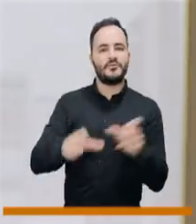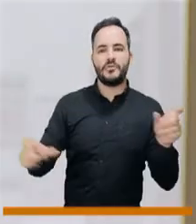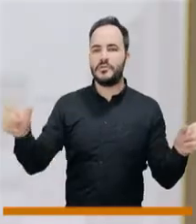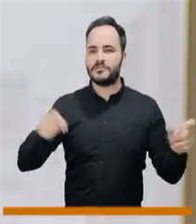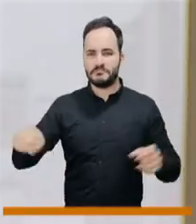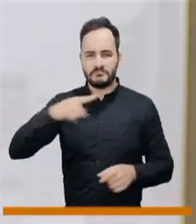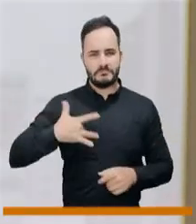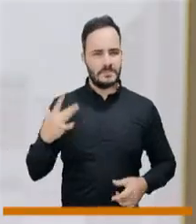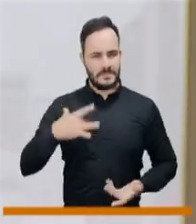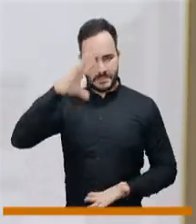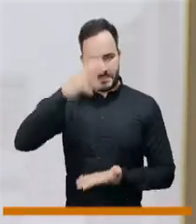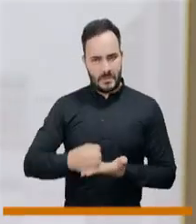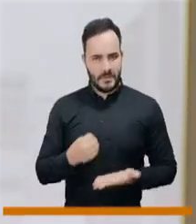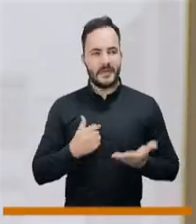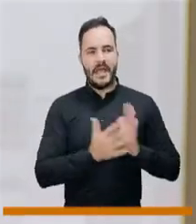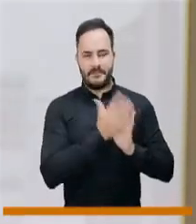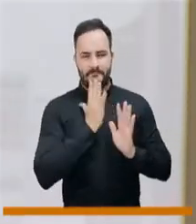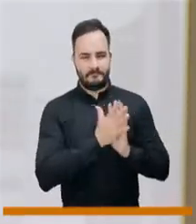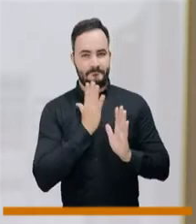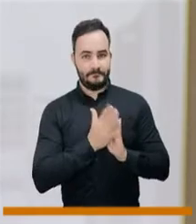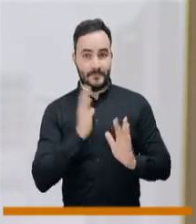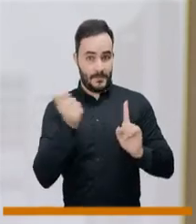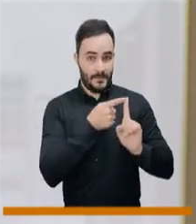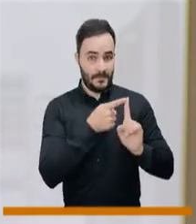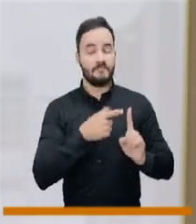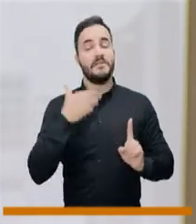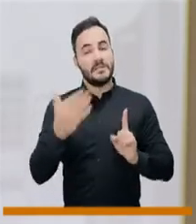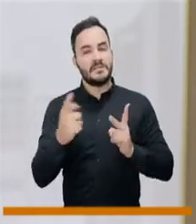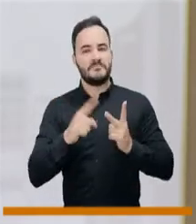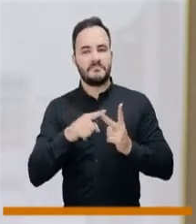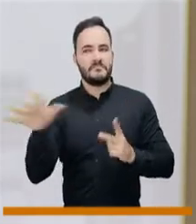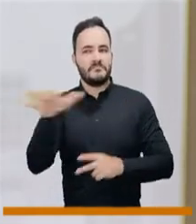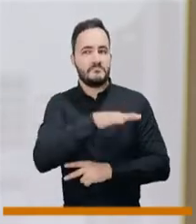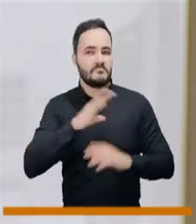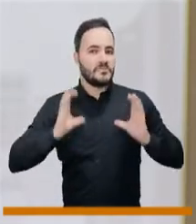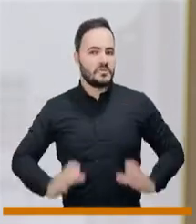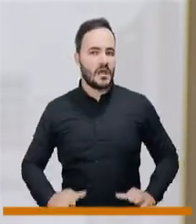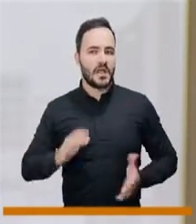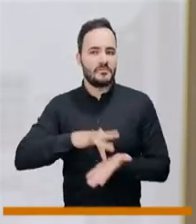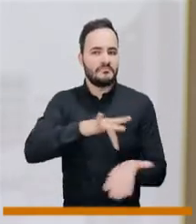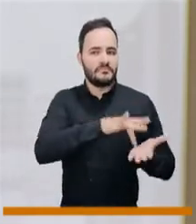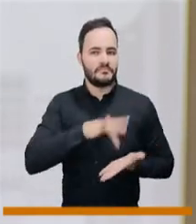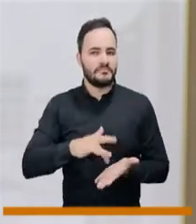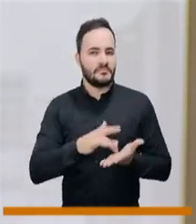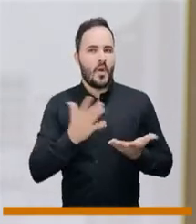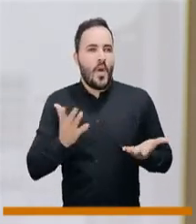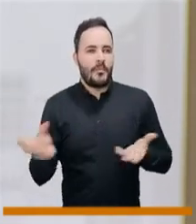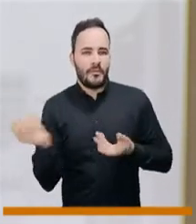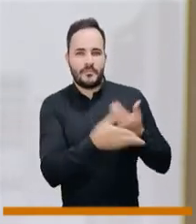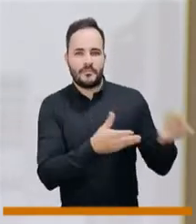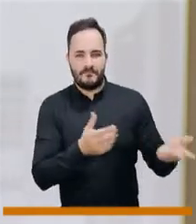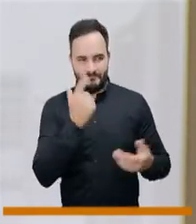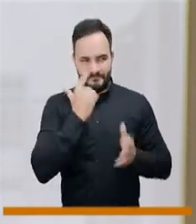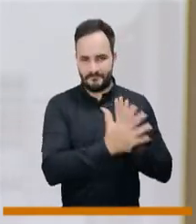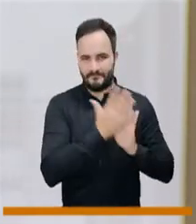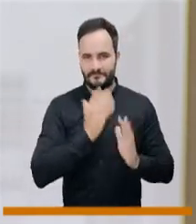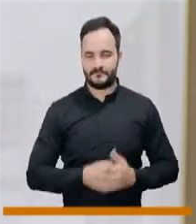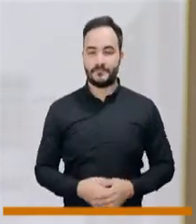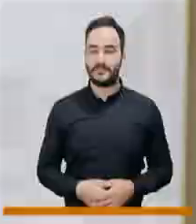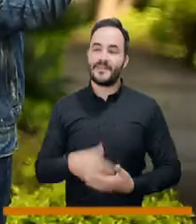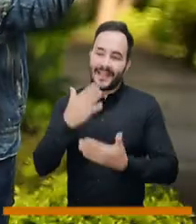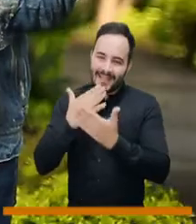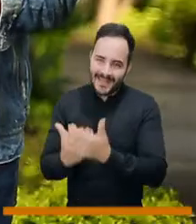tiene las impresiones que nos comparten nuestros televidentes y también los ciudadanos con quienes ustedes comparten en las redes